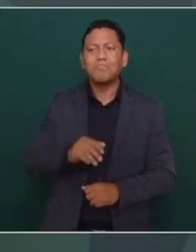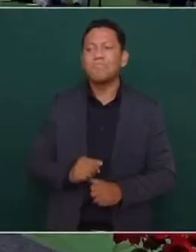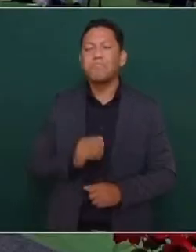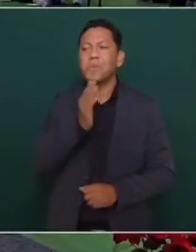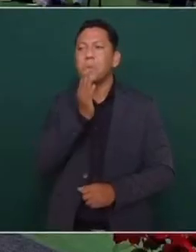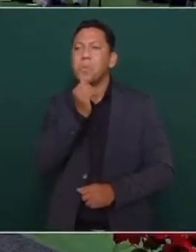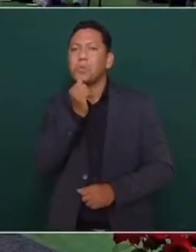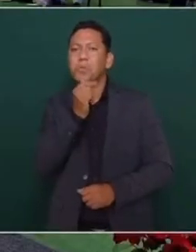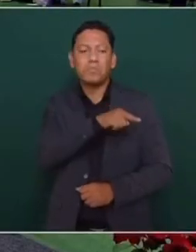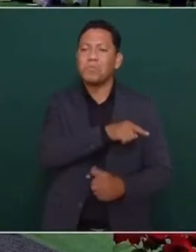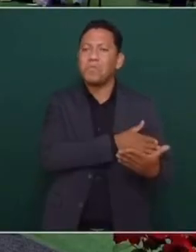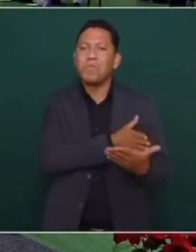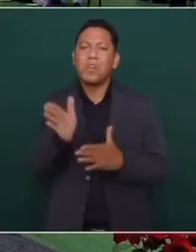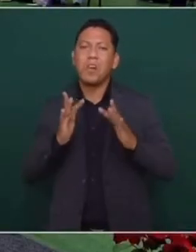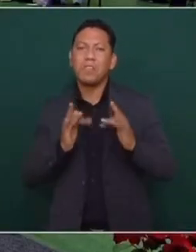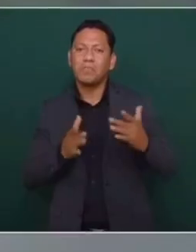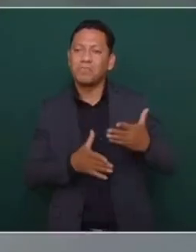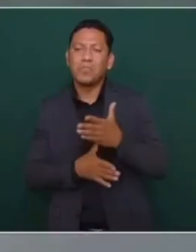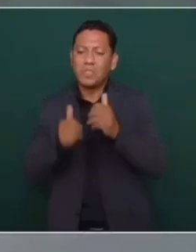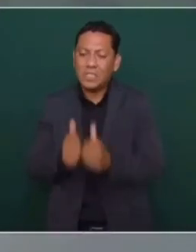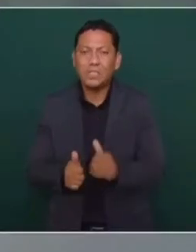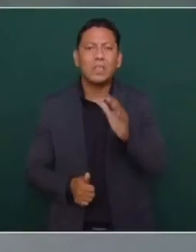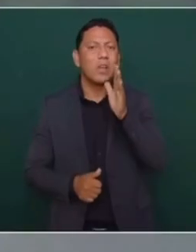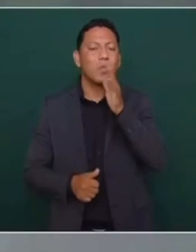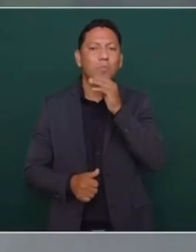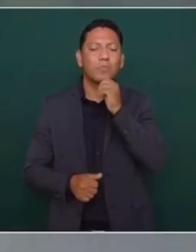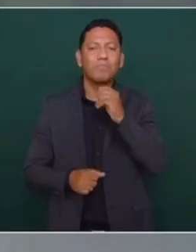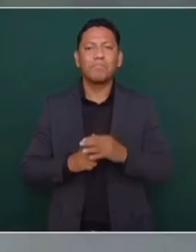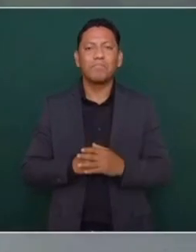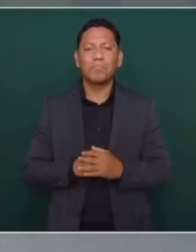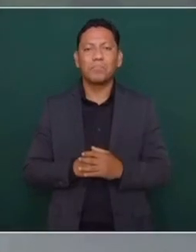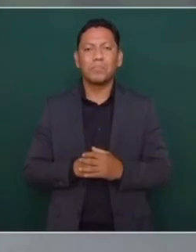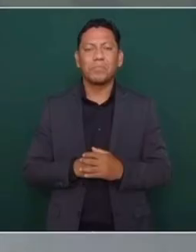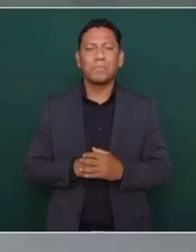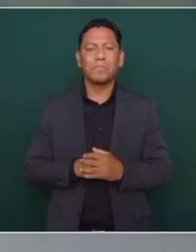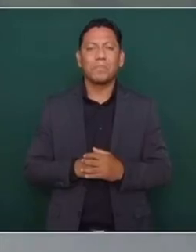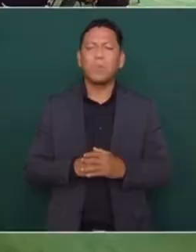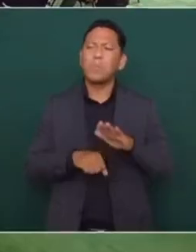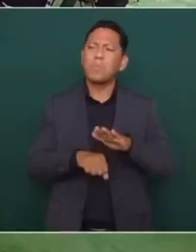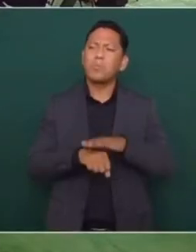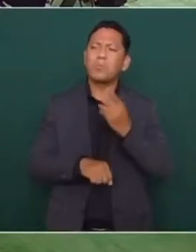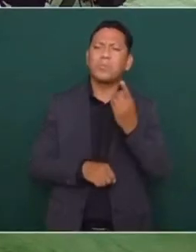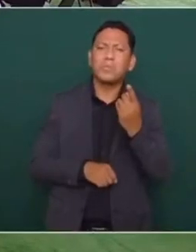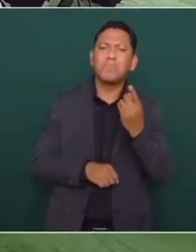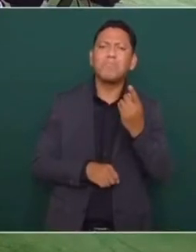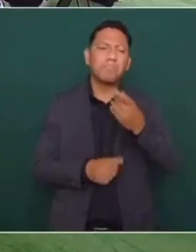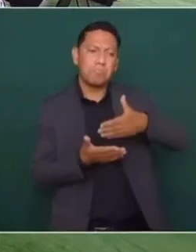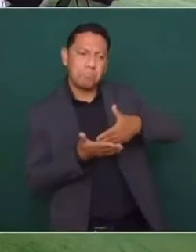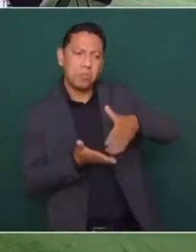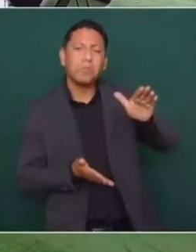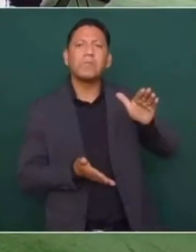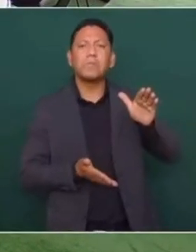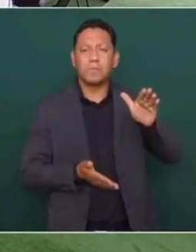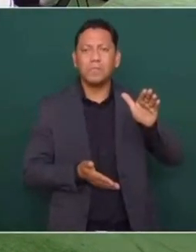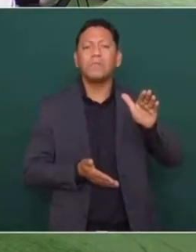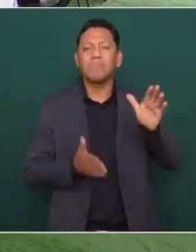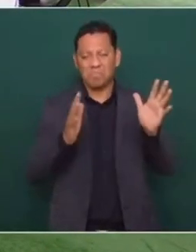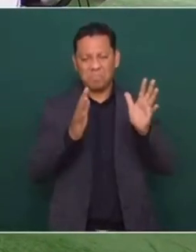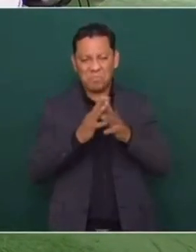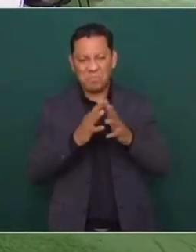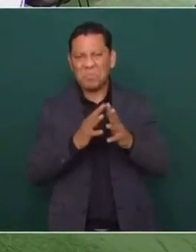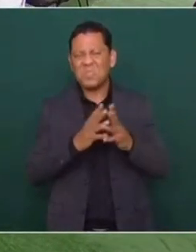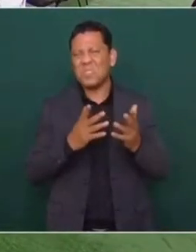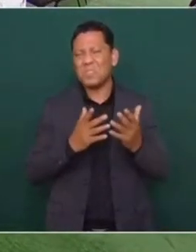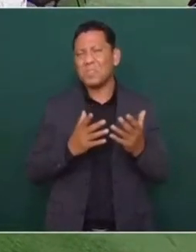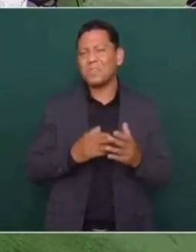los invasores franceses asentarse porque se les expulsó en la batalla del